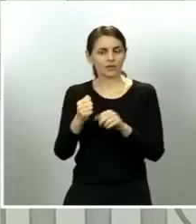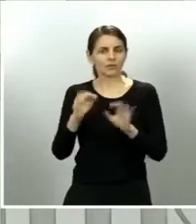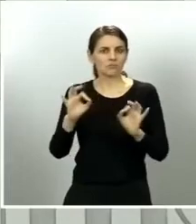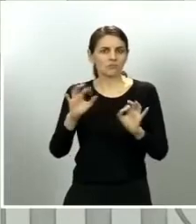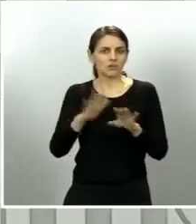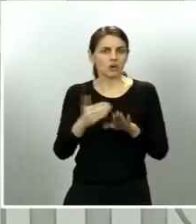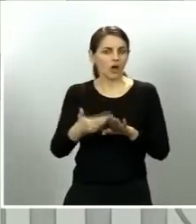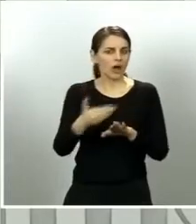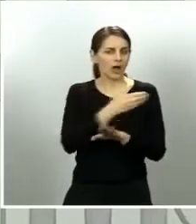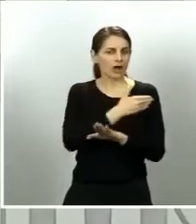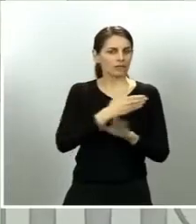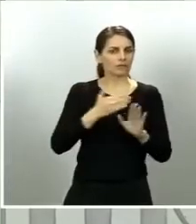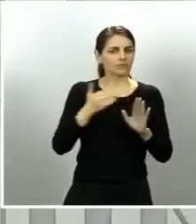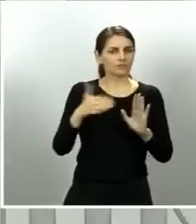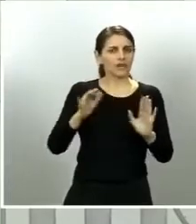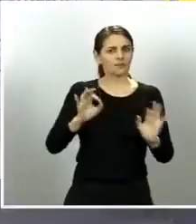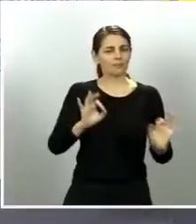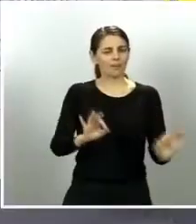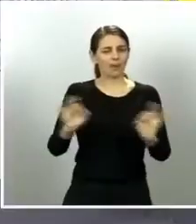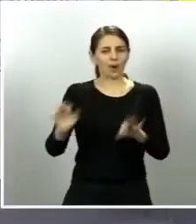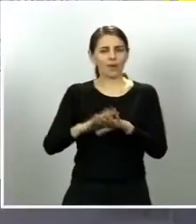bien en algún momento del mes de julio